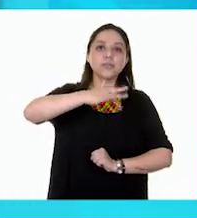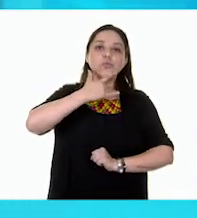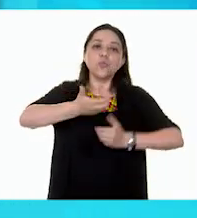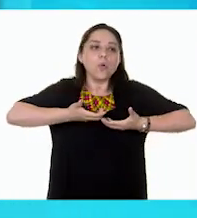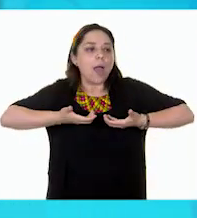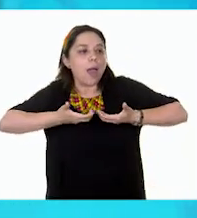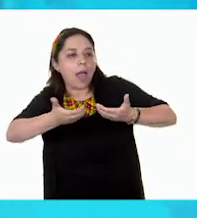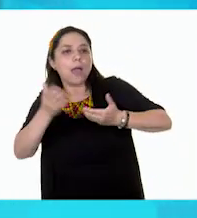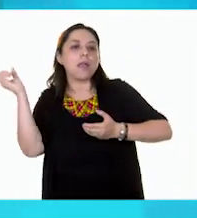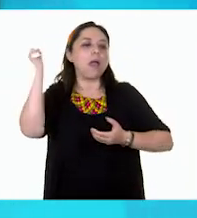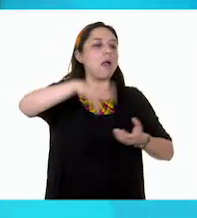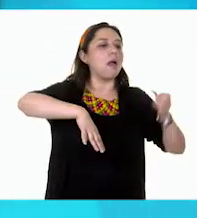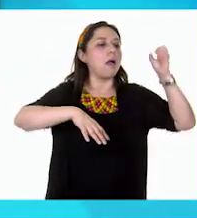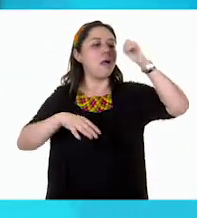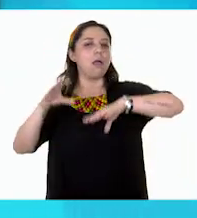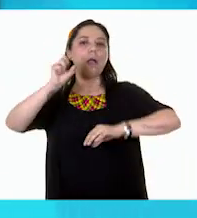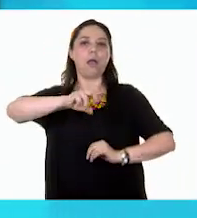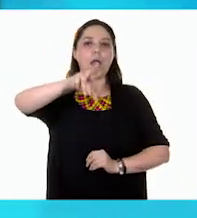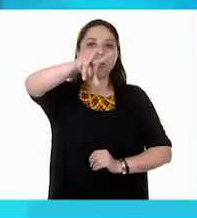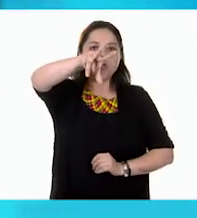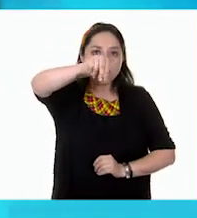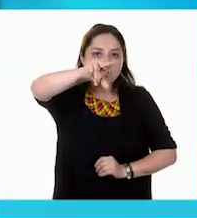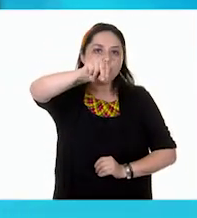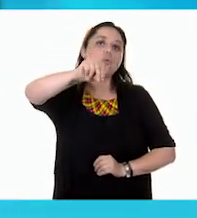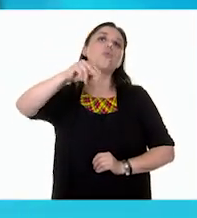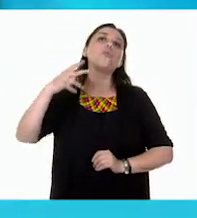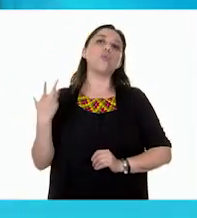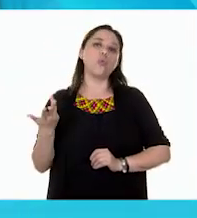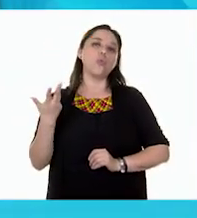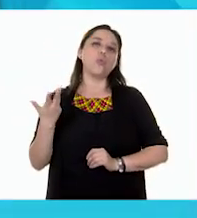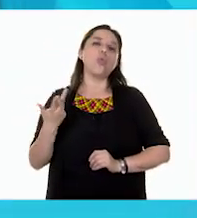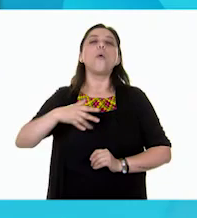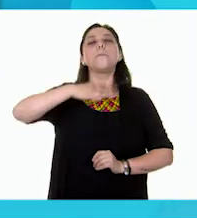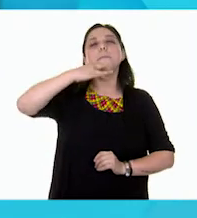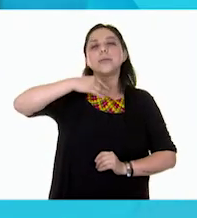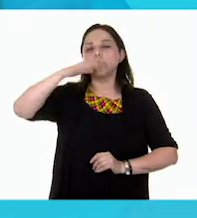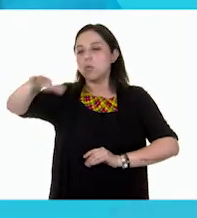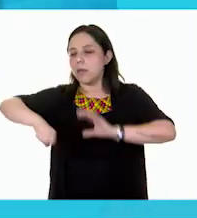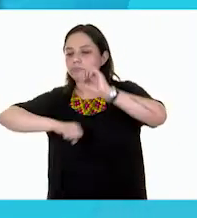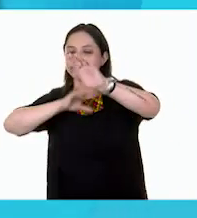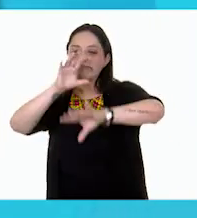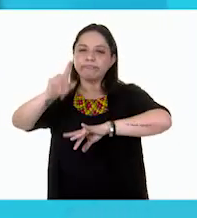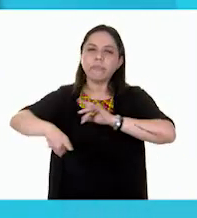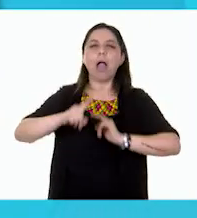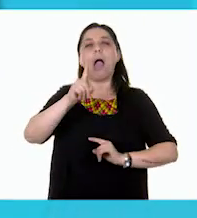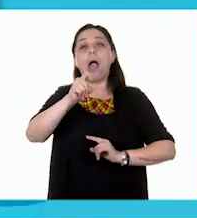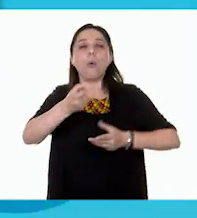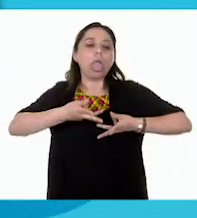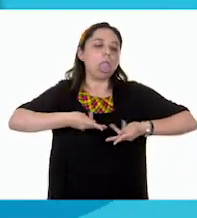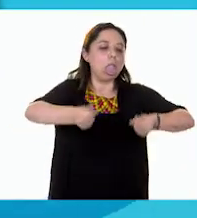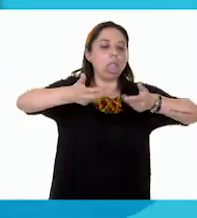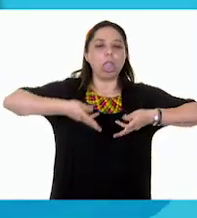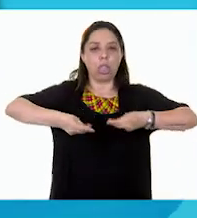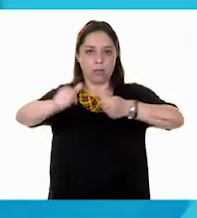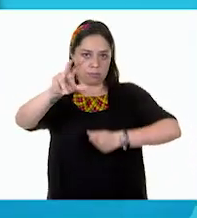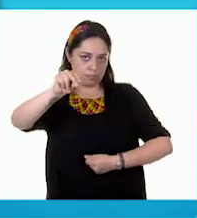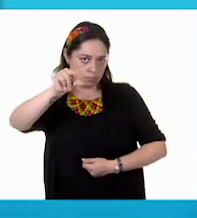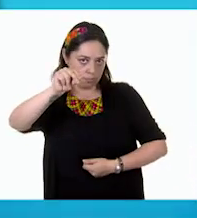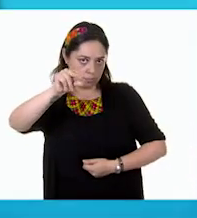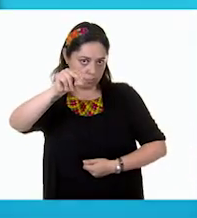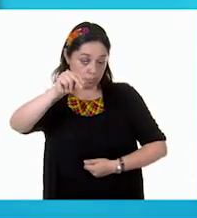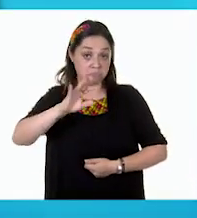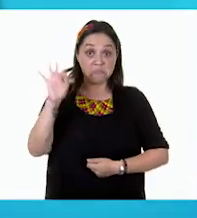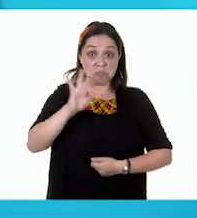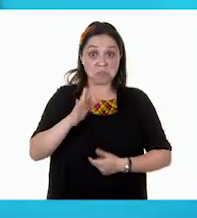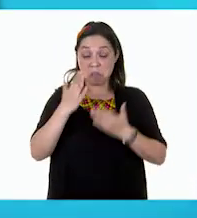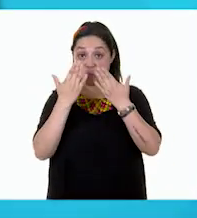las calles, no quemar llantas, no quemar basura, ni tirar agua. Sin el